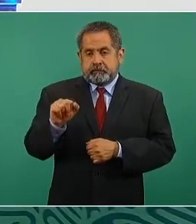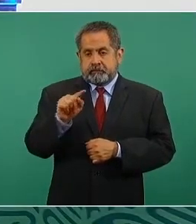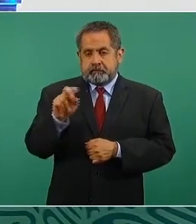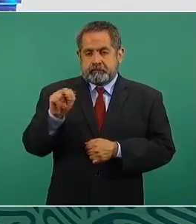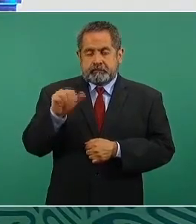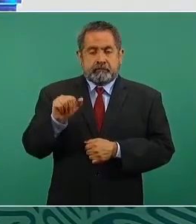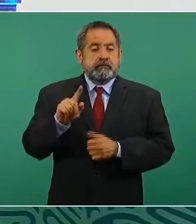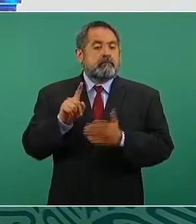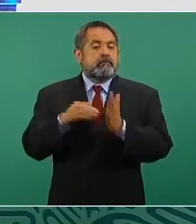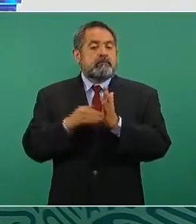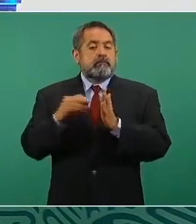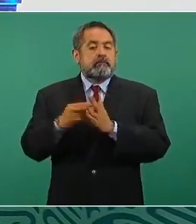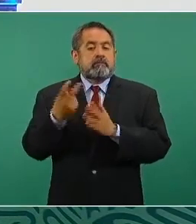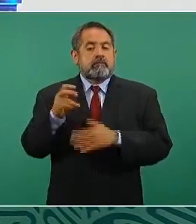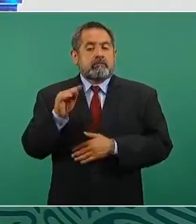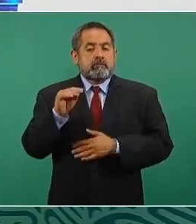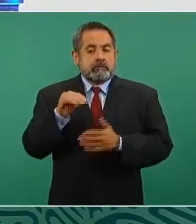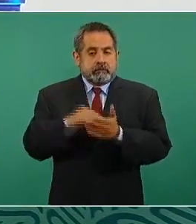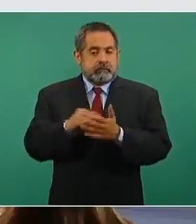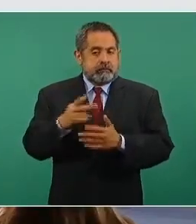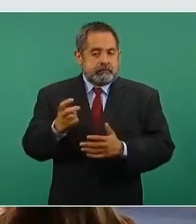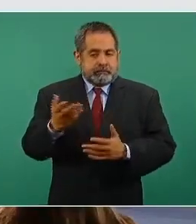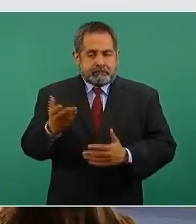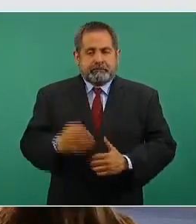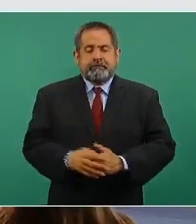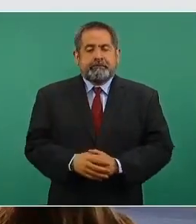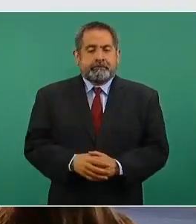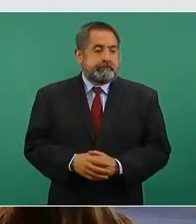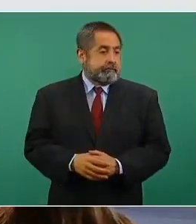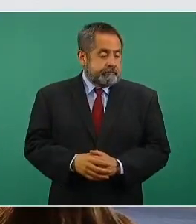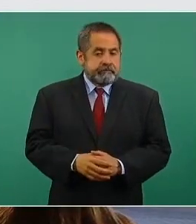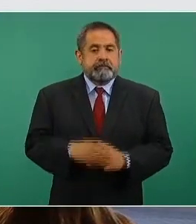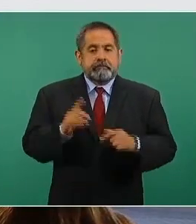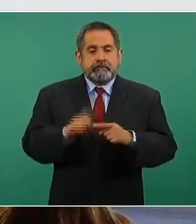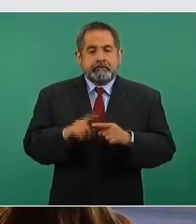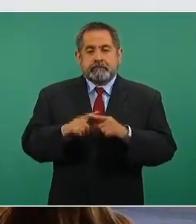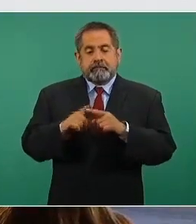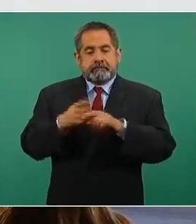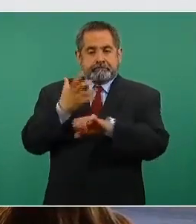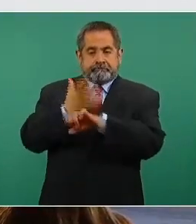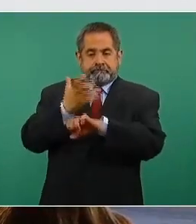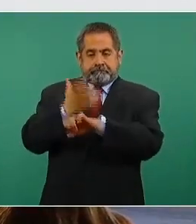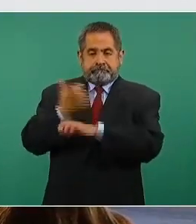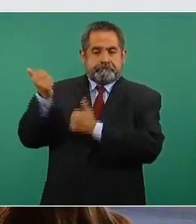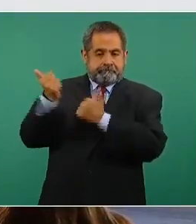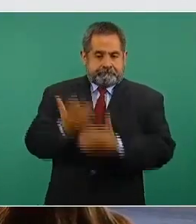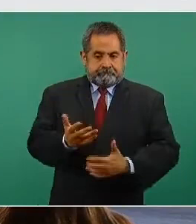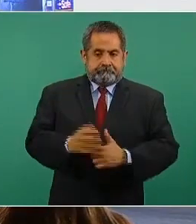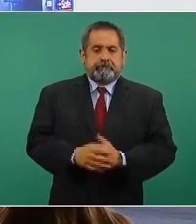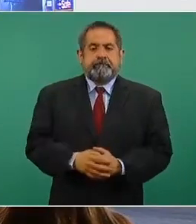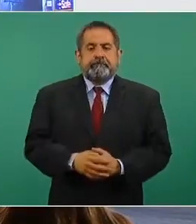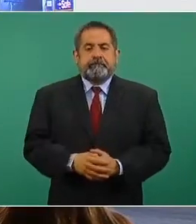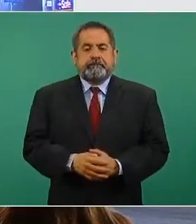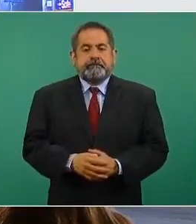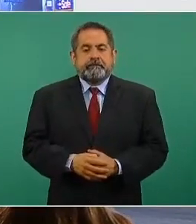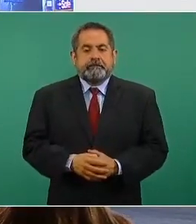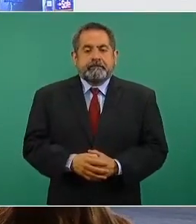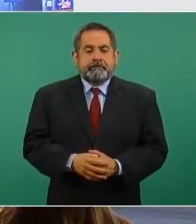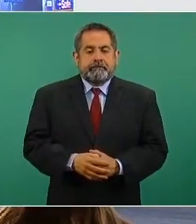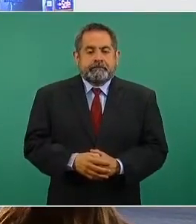un millón 209 mil 900, que provienen de los Estados Unidos. La siguiente, por favor.